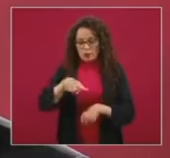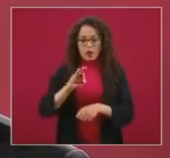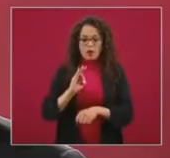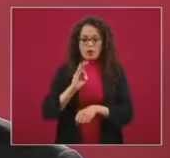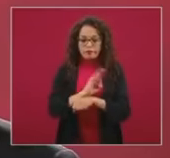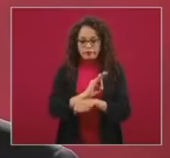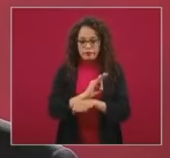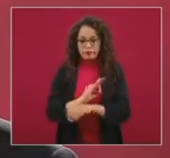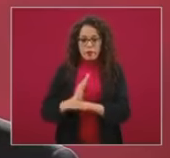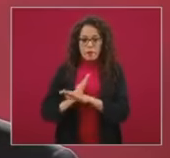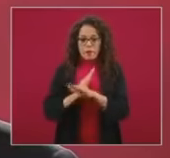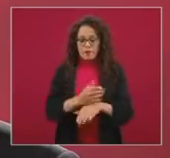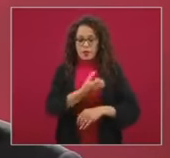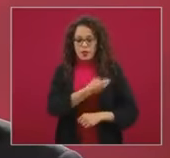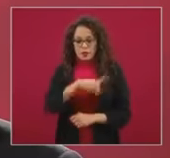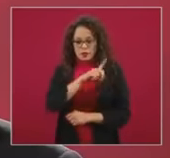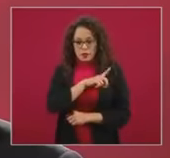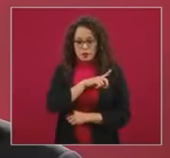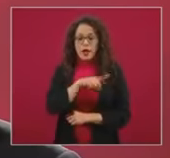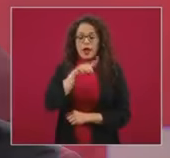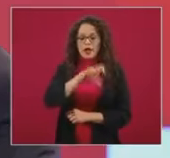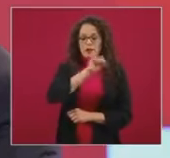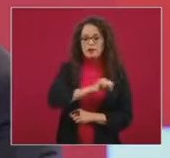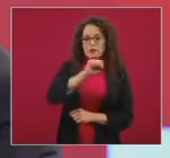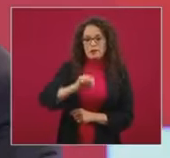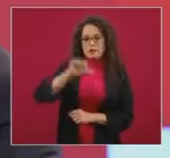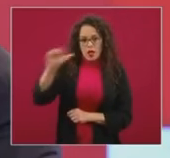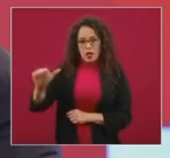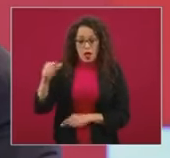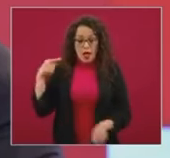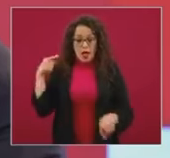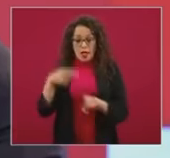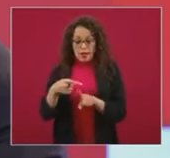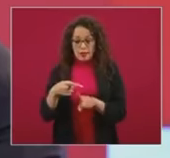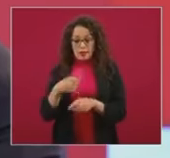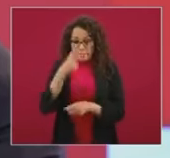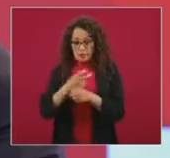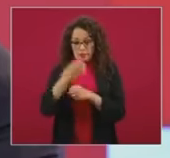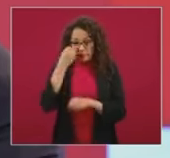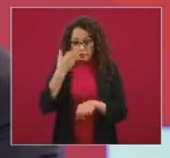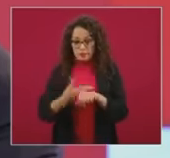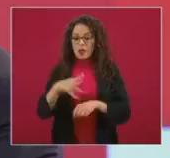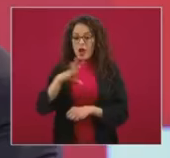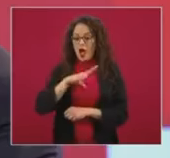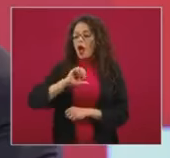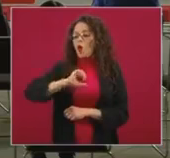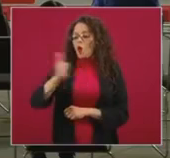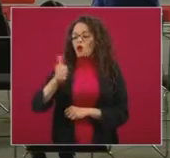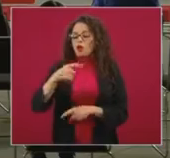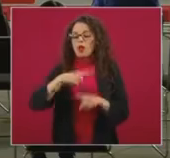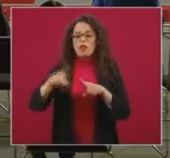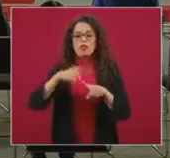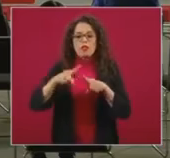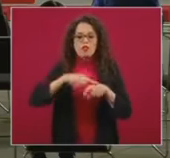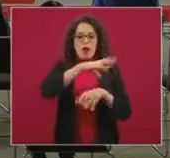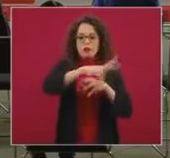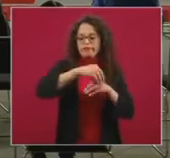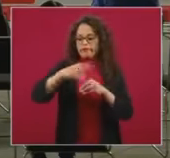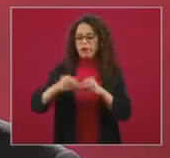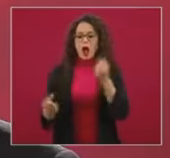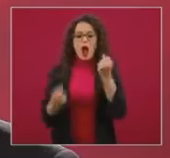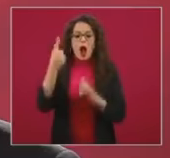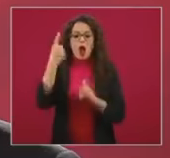Subsecretaría de Salud Pública y esta Subsecretaría tendrá a su cargo diversas unidades, algunas de nueva creación,